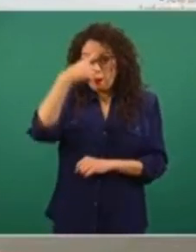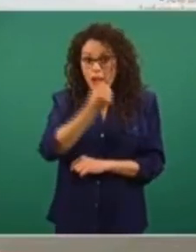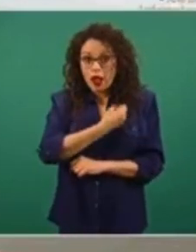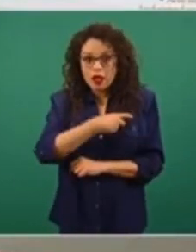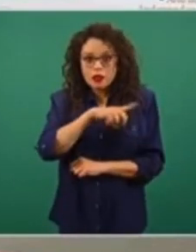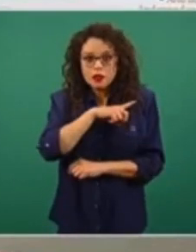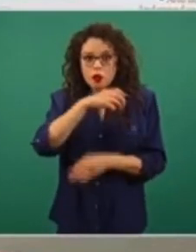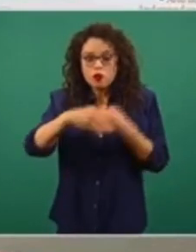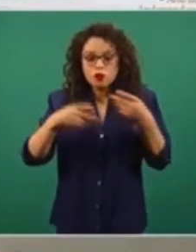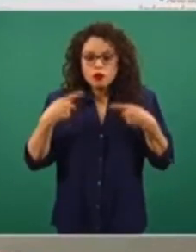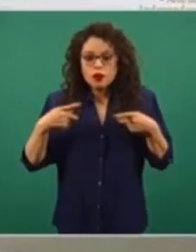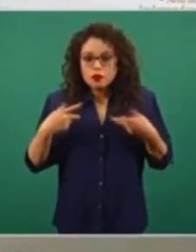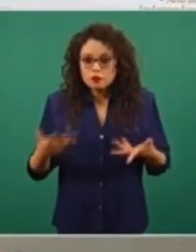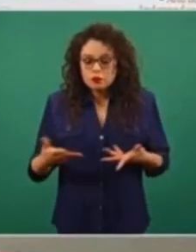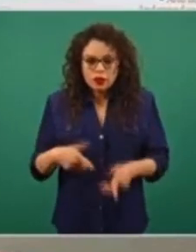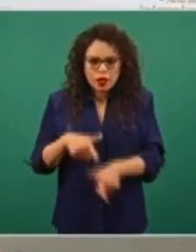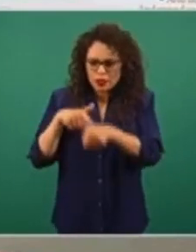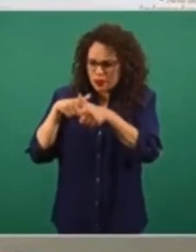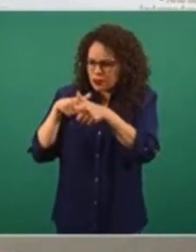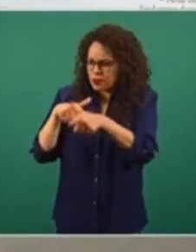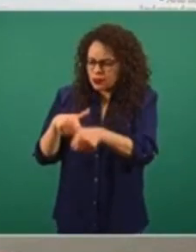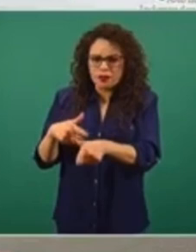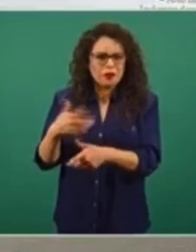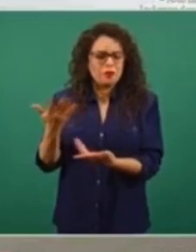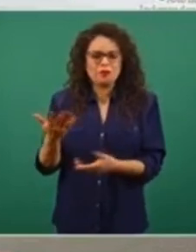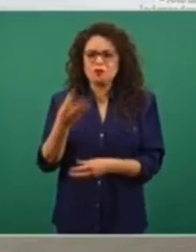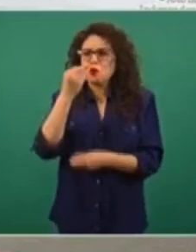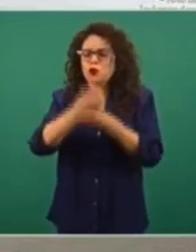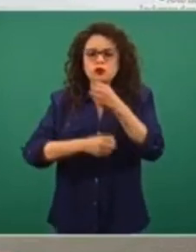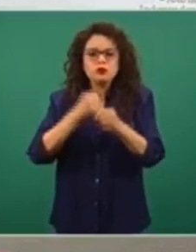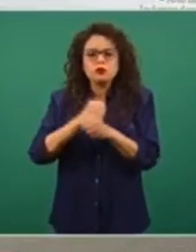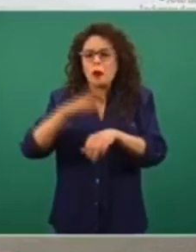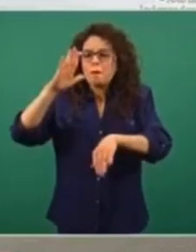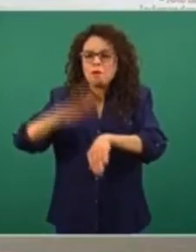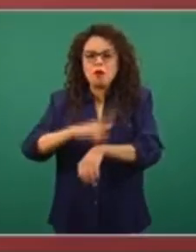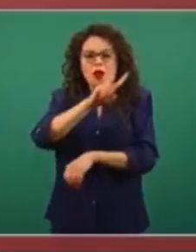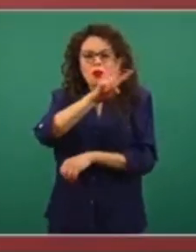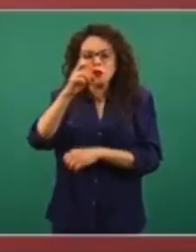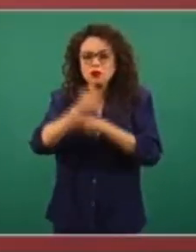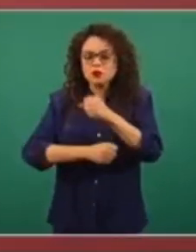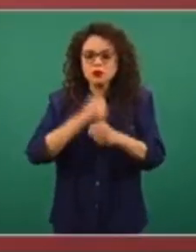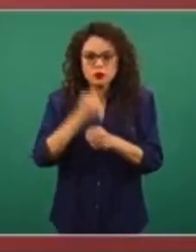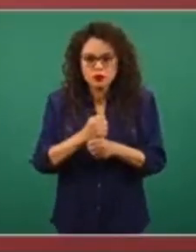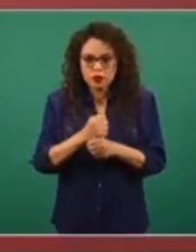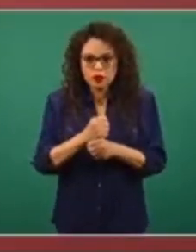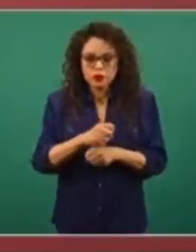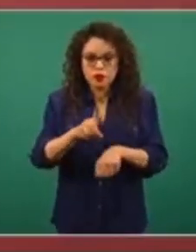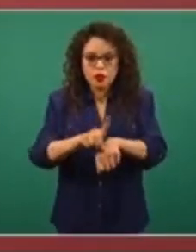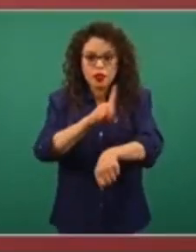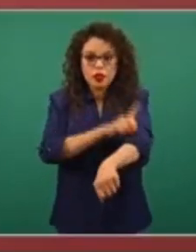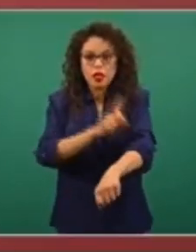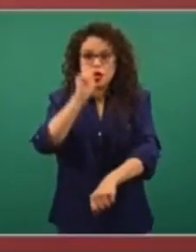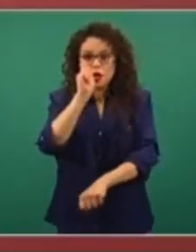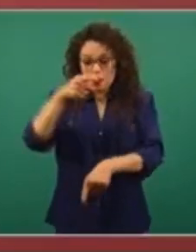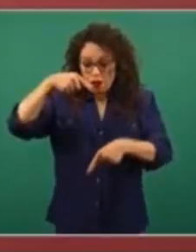más de 200 años, desde que se creó la primera vacuna y sería muy lamentable que por